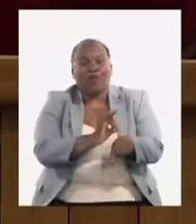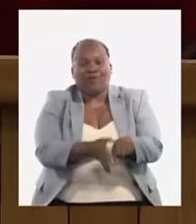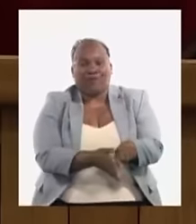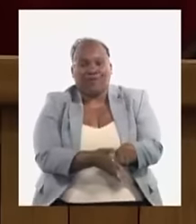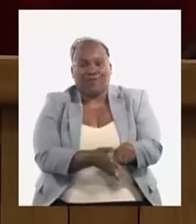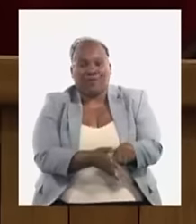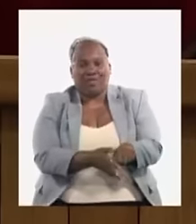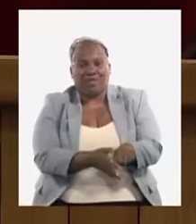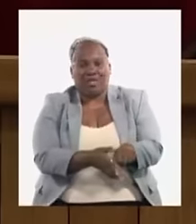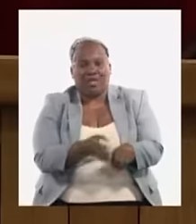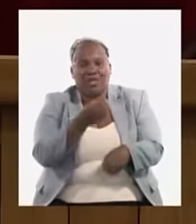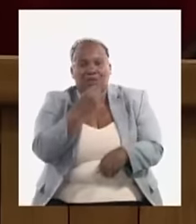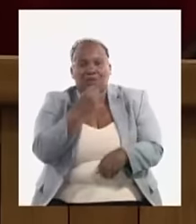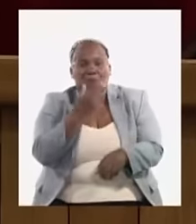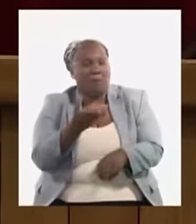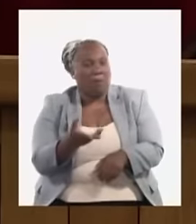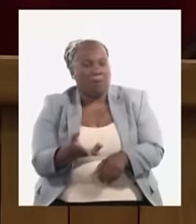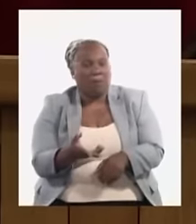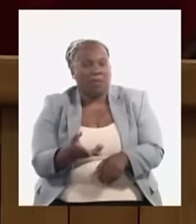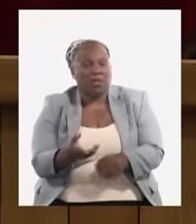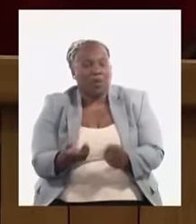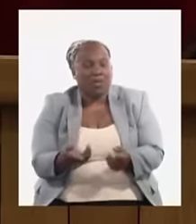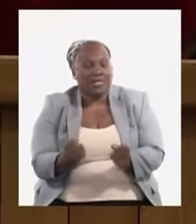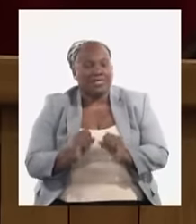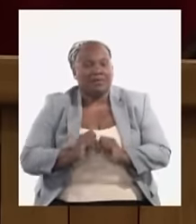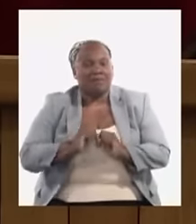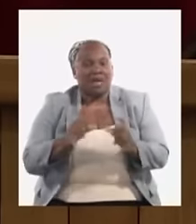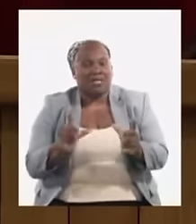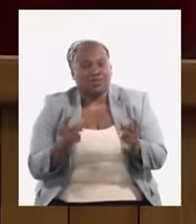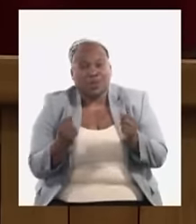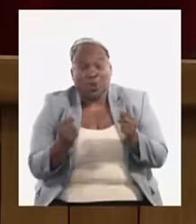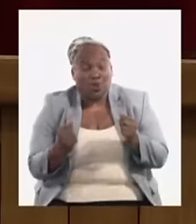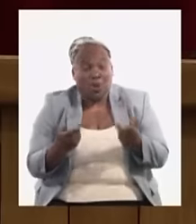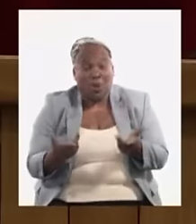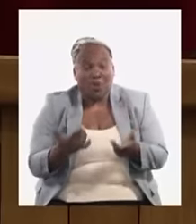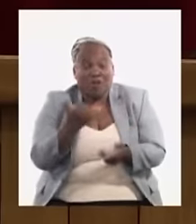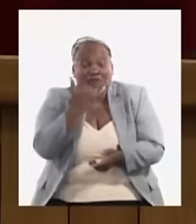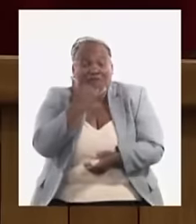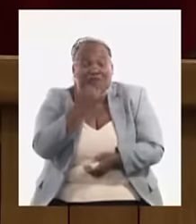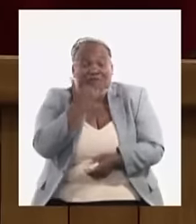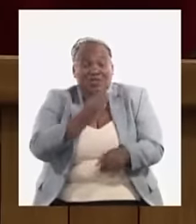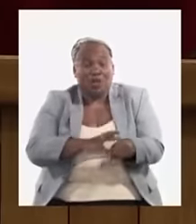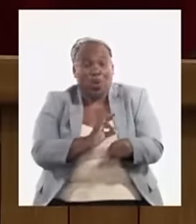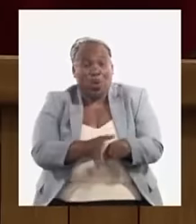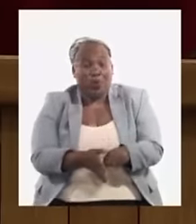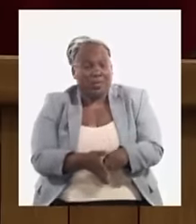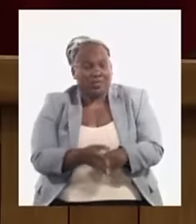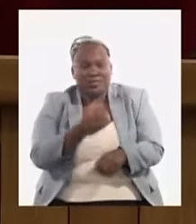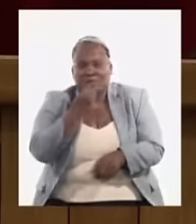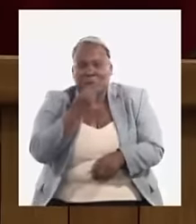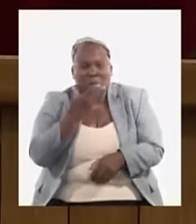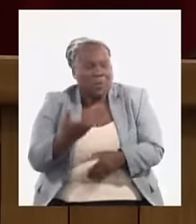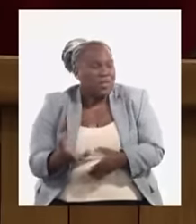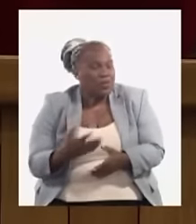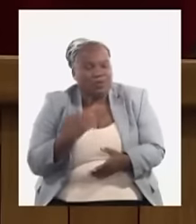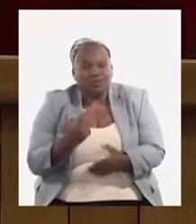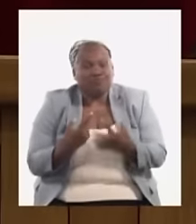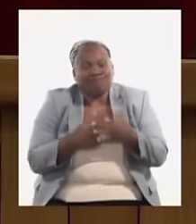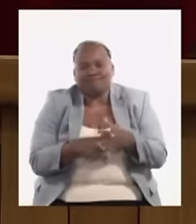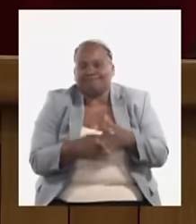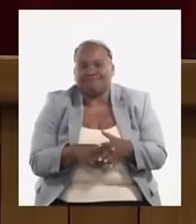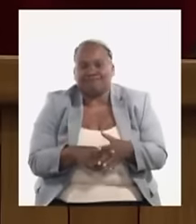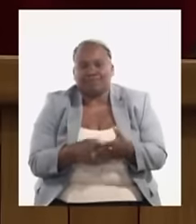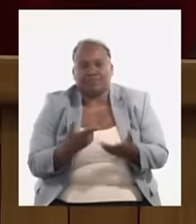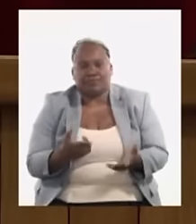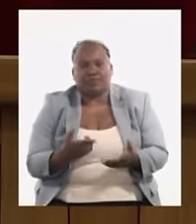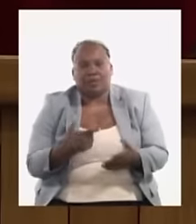superar todos los impactos, sobre todo en lo económico, que nos ha dejado esa crisis, más el resto de los conflictos globales que